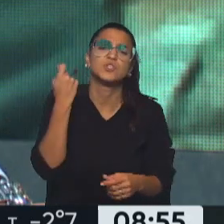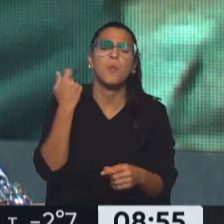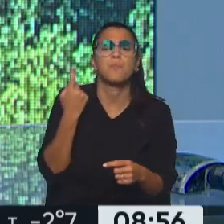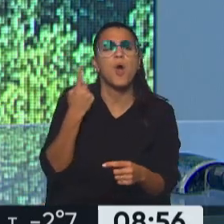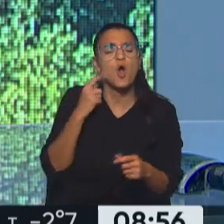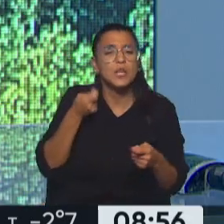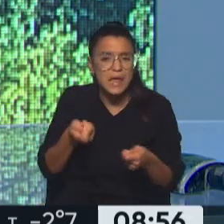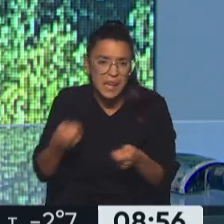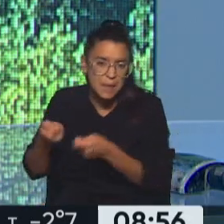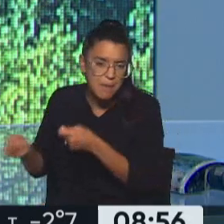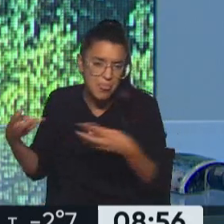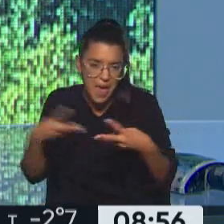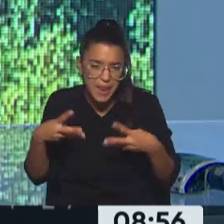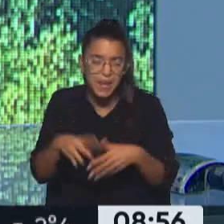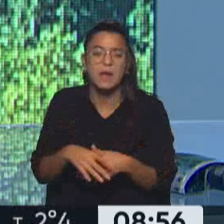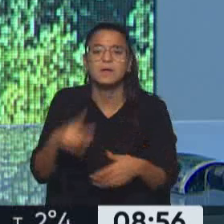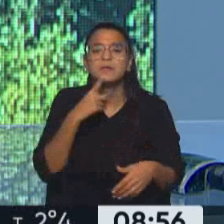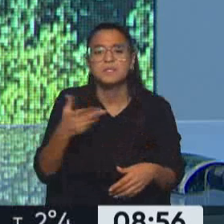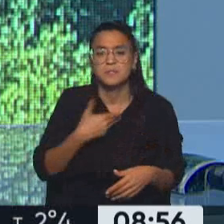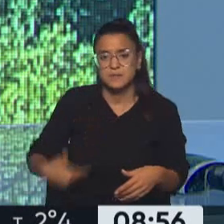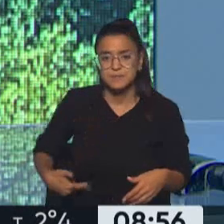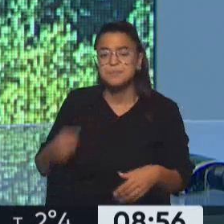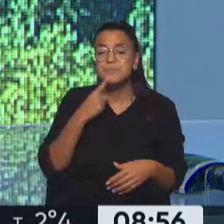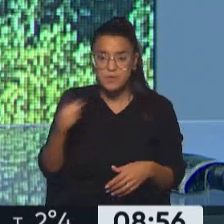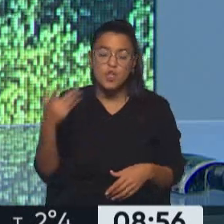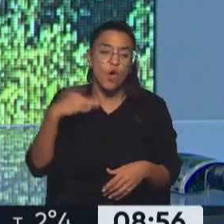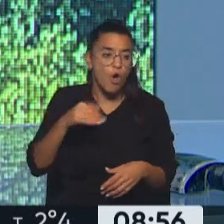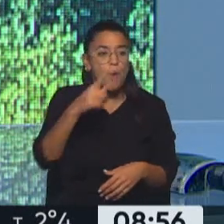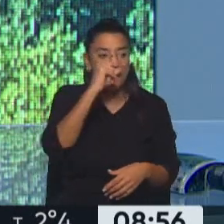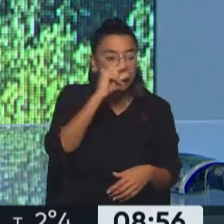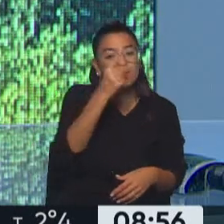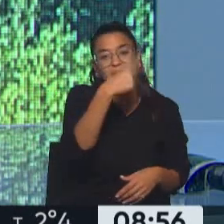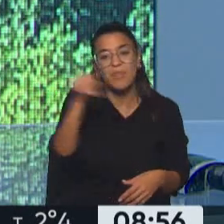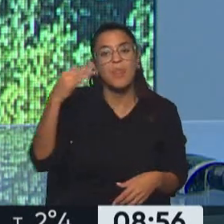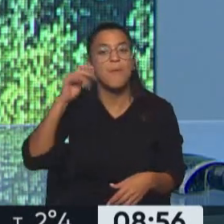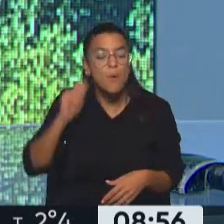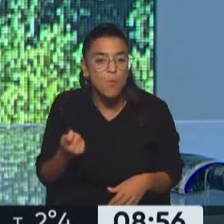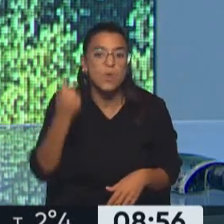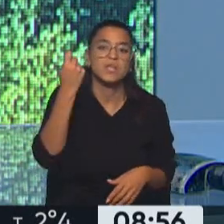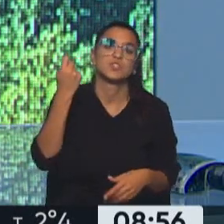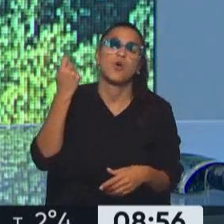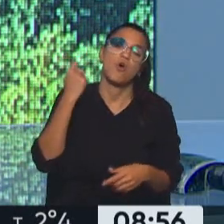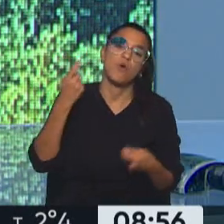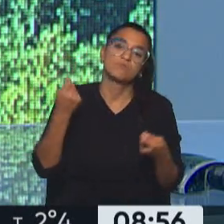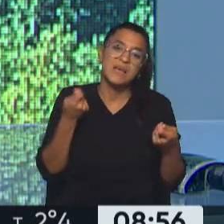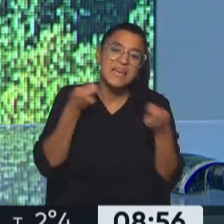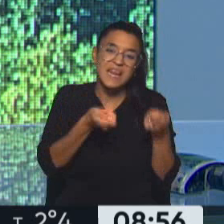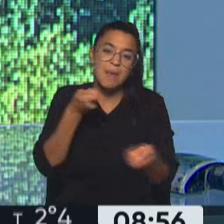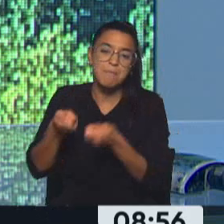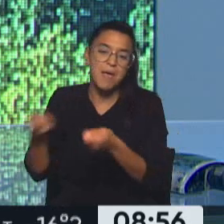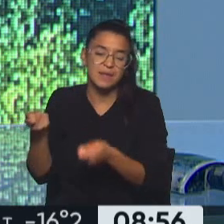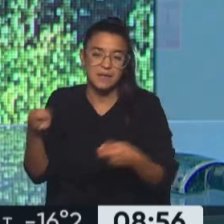Lo que dijo el presidente Zelensky es que tiene que ser juzgado por crímenes de guerra. Lo había anticipado el presidente de los Estados Unidos, Joe Biden, que